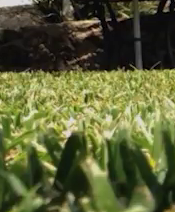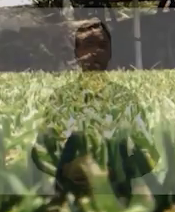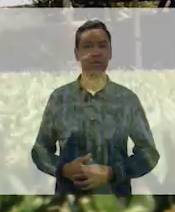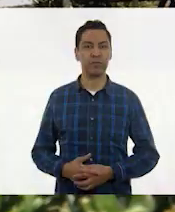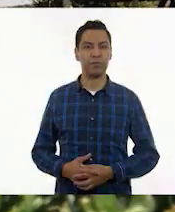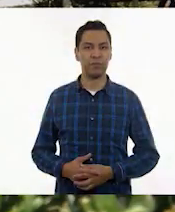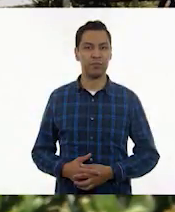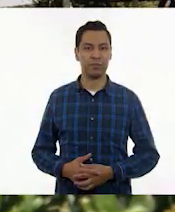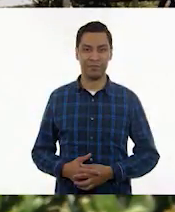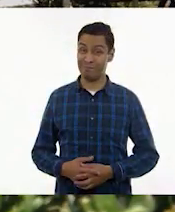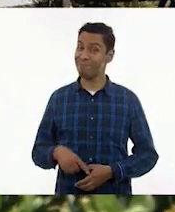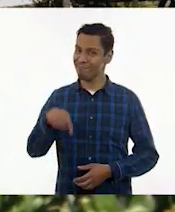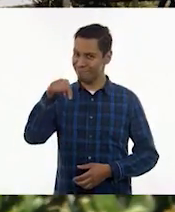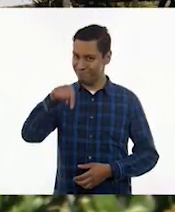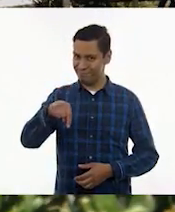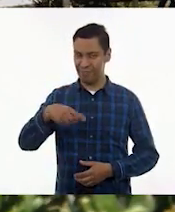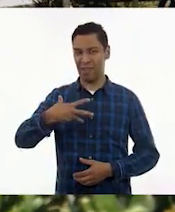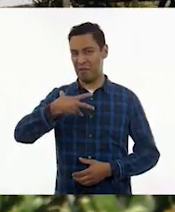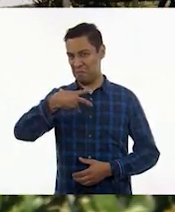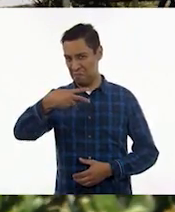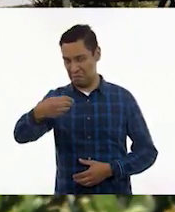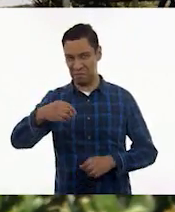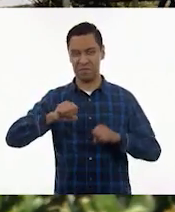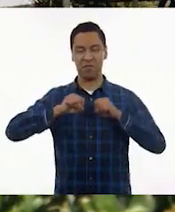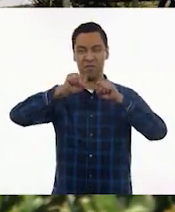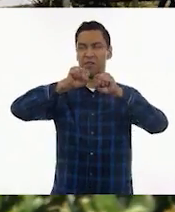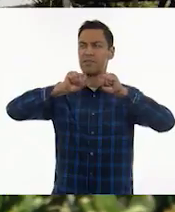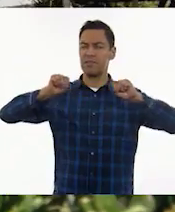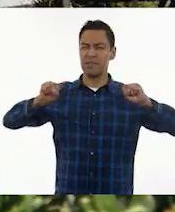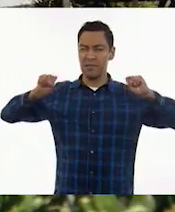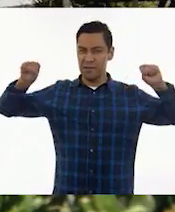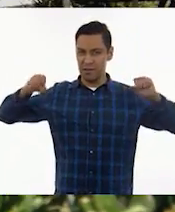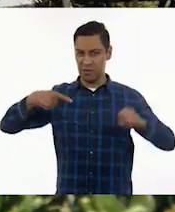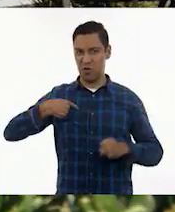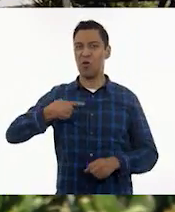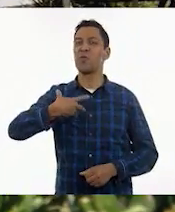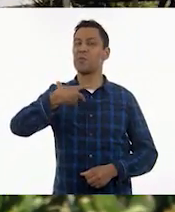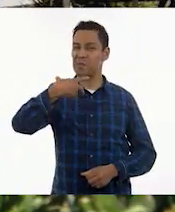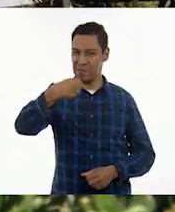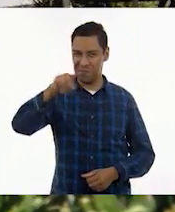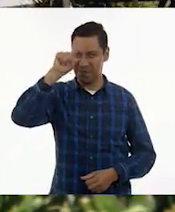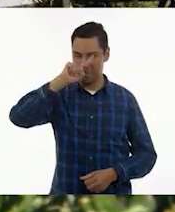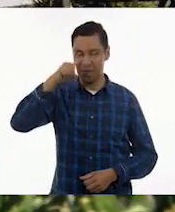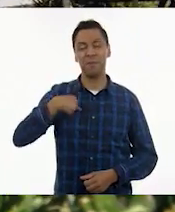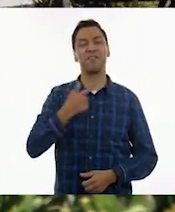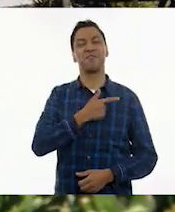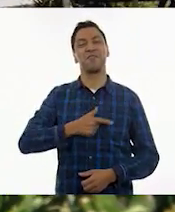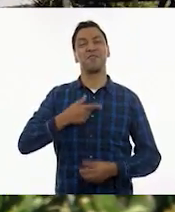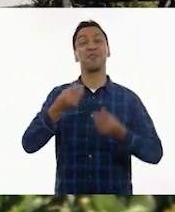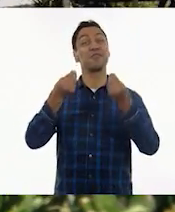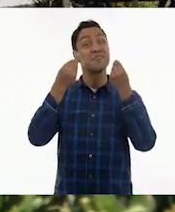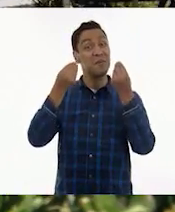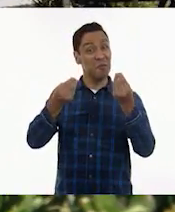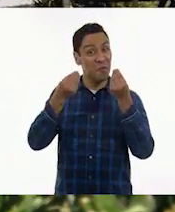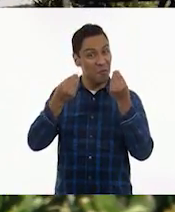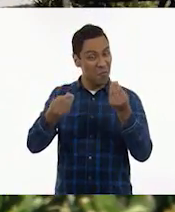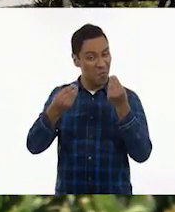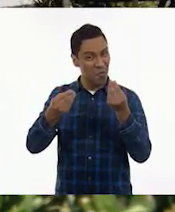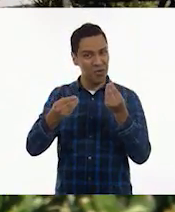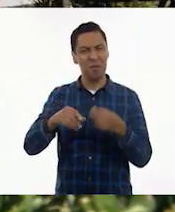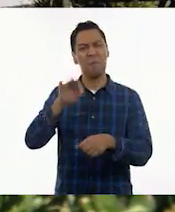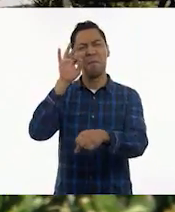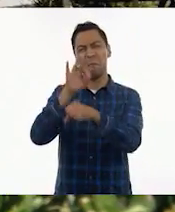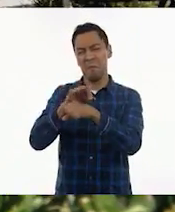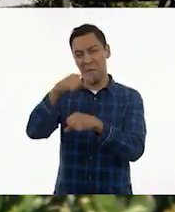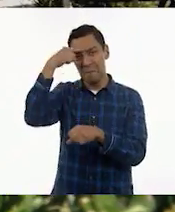Bueno, esta es la rutina de ejercicios de estiramientos que yo les puedo recomendar. A mí me gusta mucho. Lo disfruto mucho. Y esto sirve